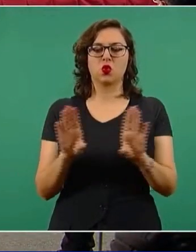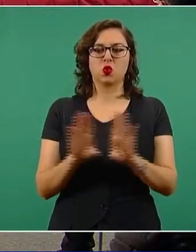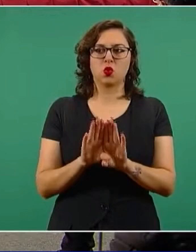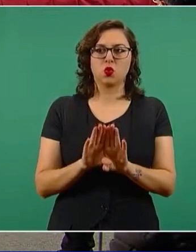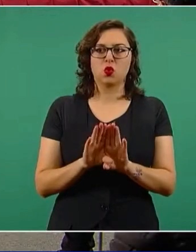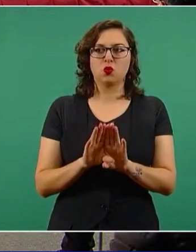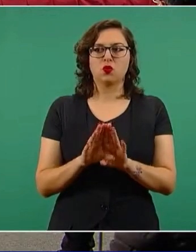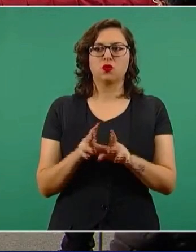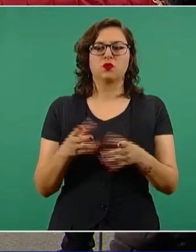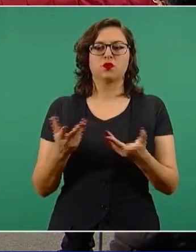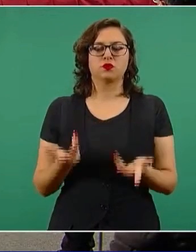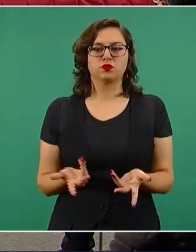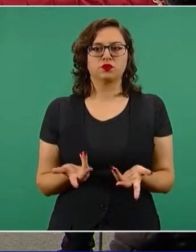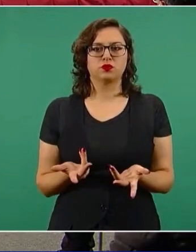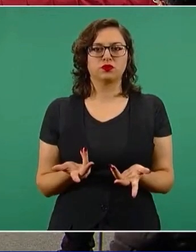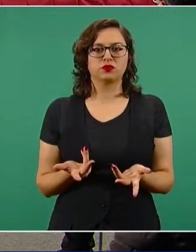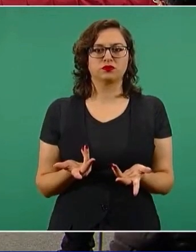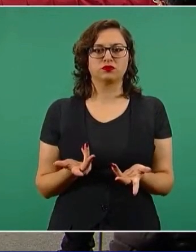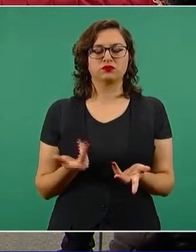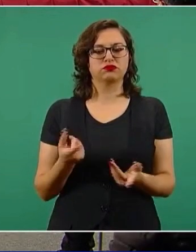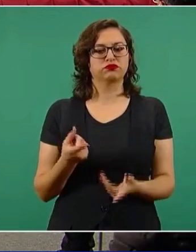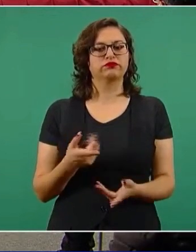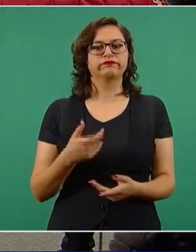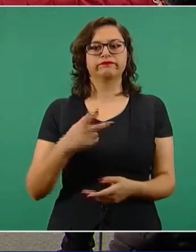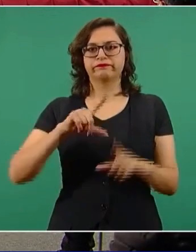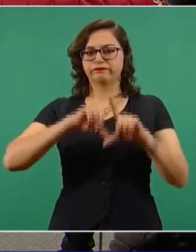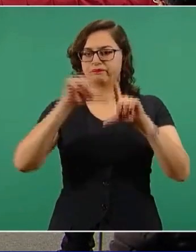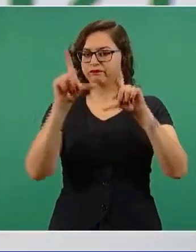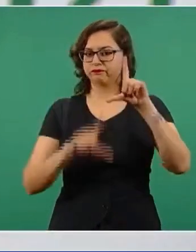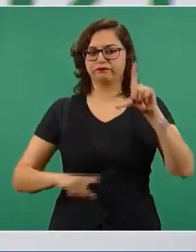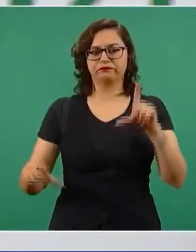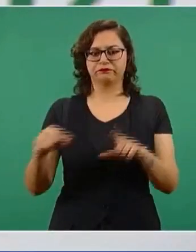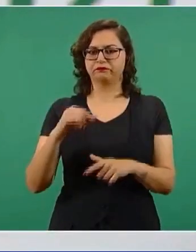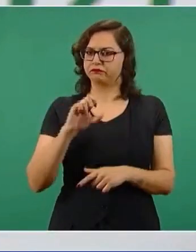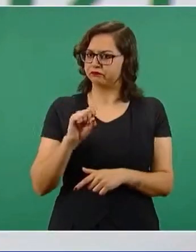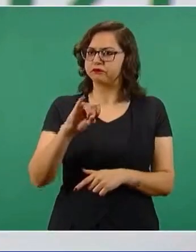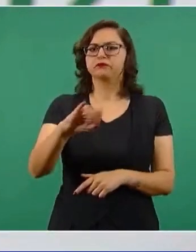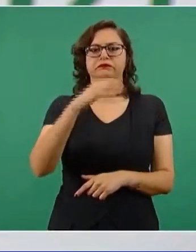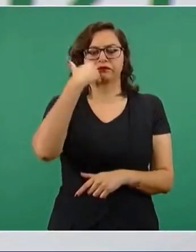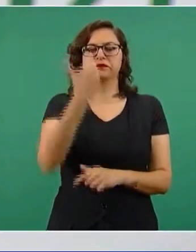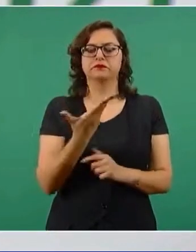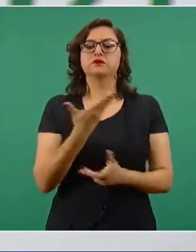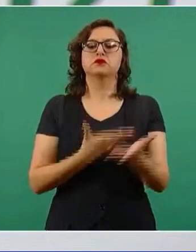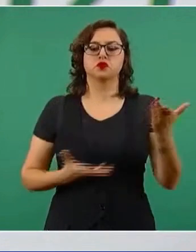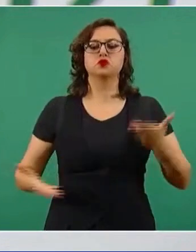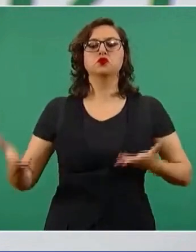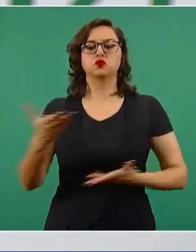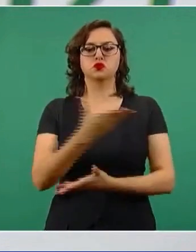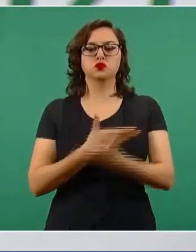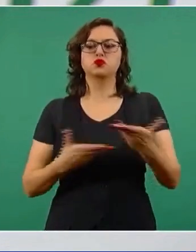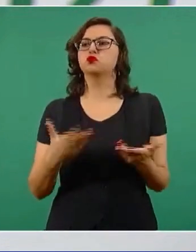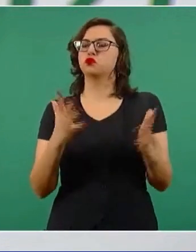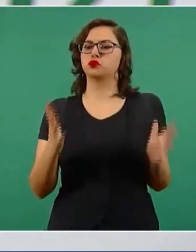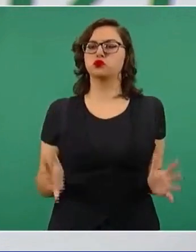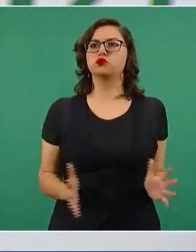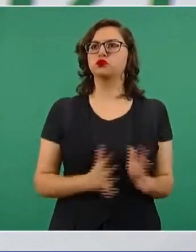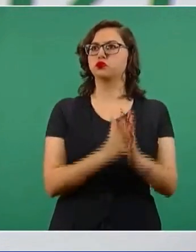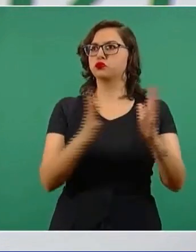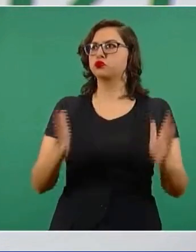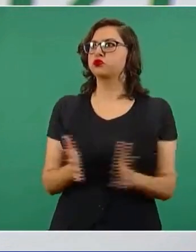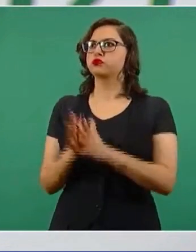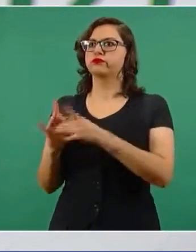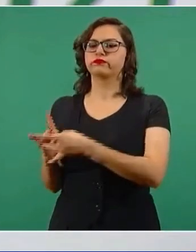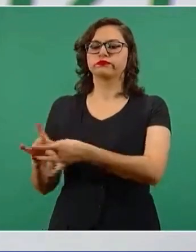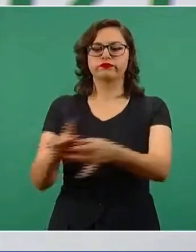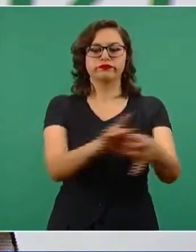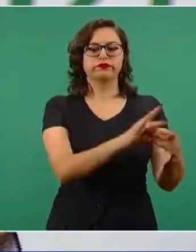pero la posición de México en síntesis ha sido congruente en cuanto a compartir y participar con otros países para aumentar